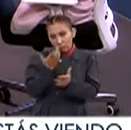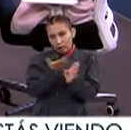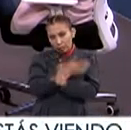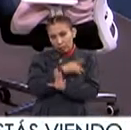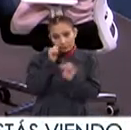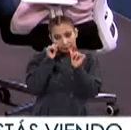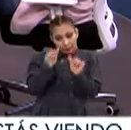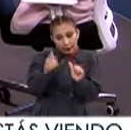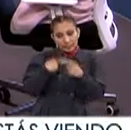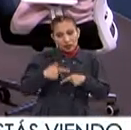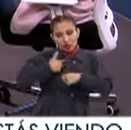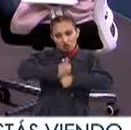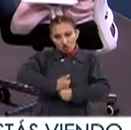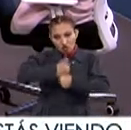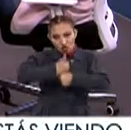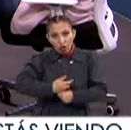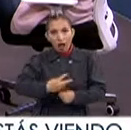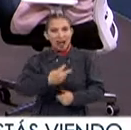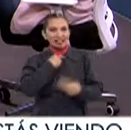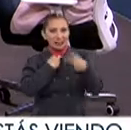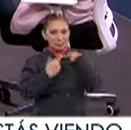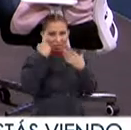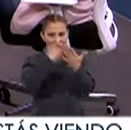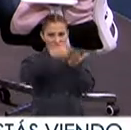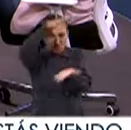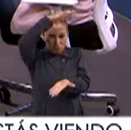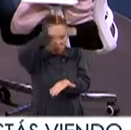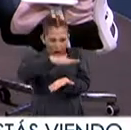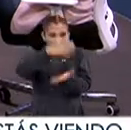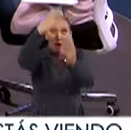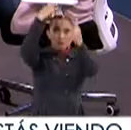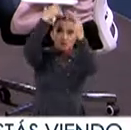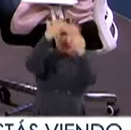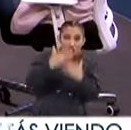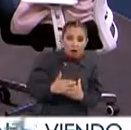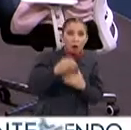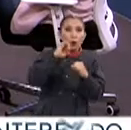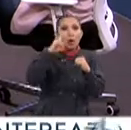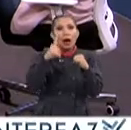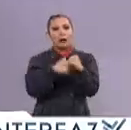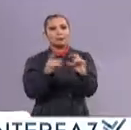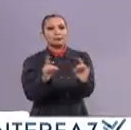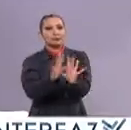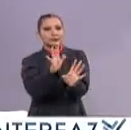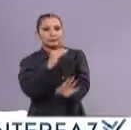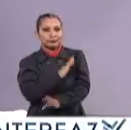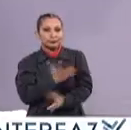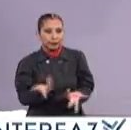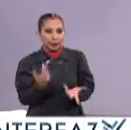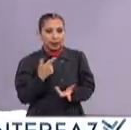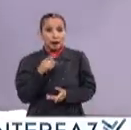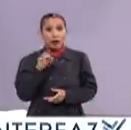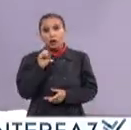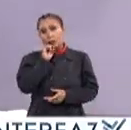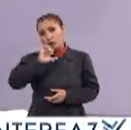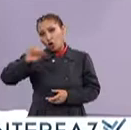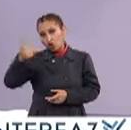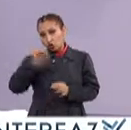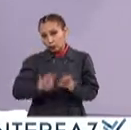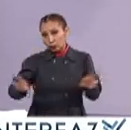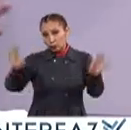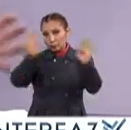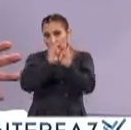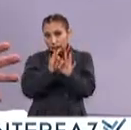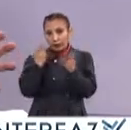prioritaria nos vamos a las víctimas A las que quedaron atrapadas en los escombros o en alguna circunstancia lamentable de este tipo Pero también hay algo muy